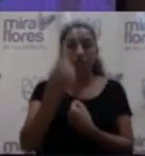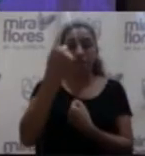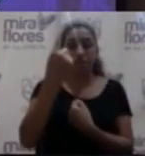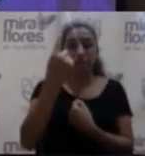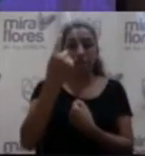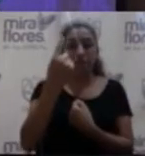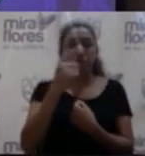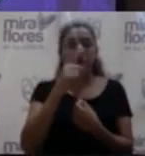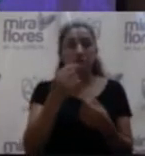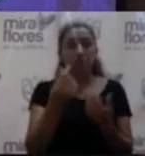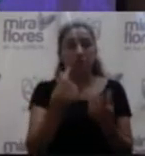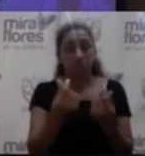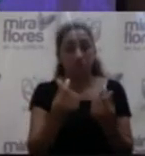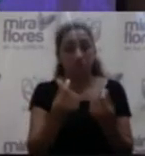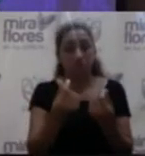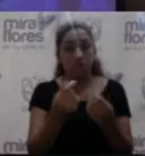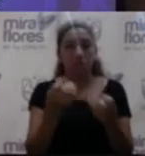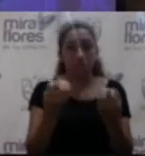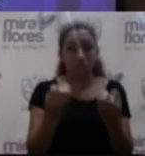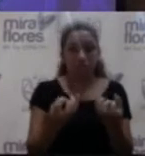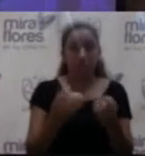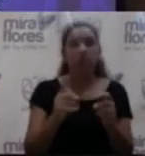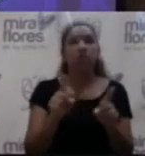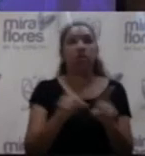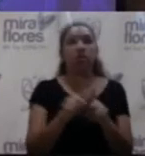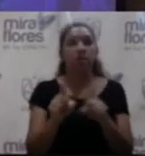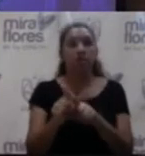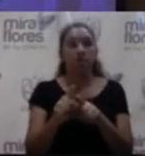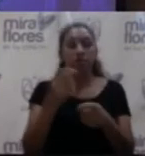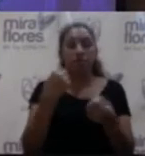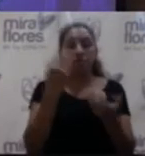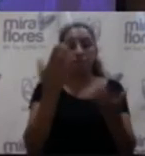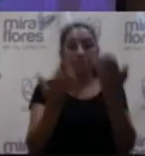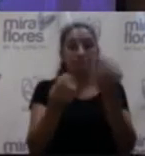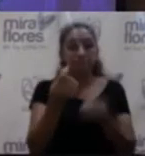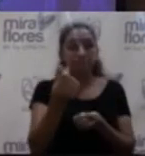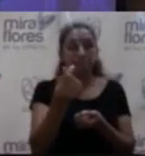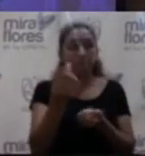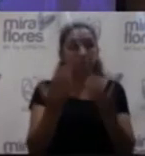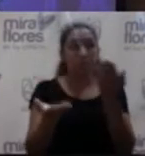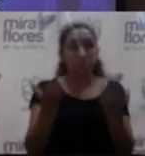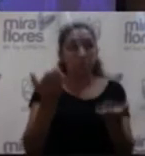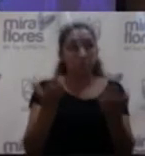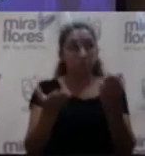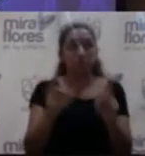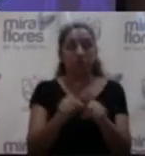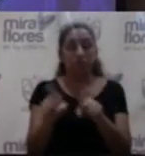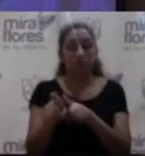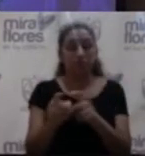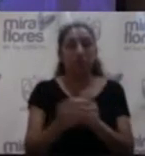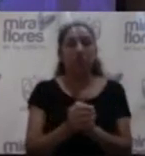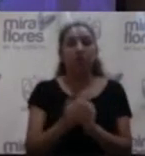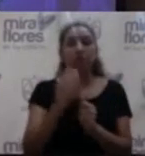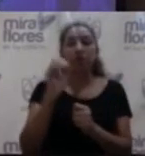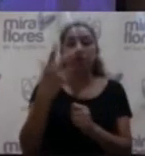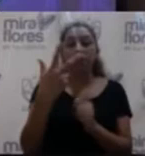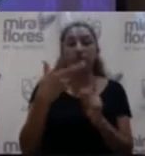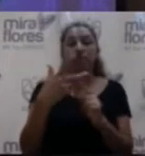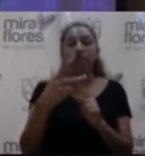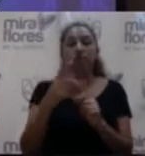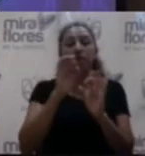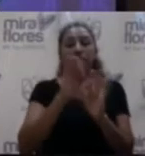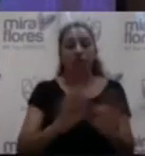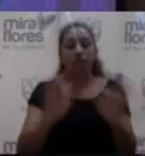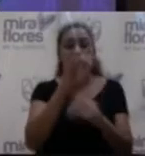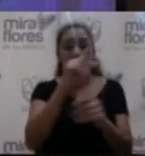conservadora. En segundo lugar, es un presupuesto equilibrado entre ingresos y gastos. Y tercero, esta cifra nos va a permitir garantizar